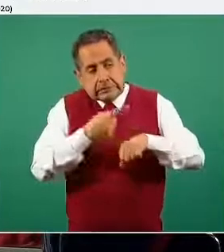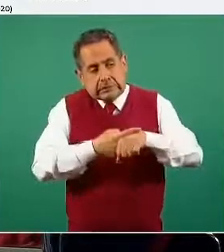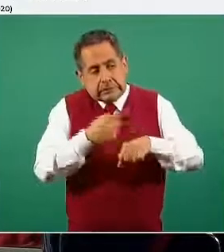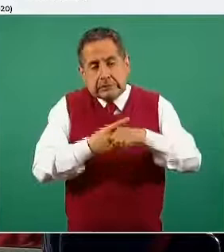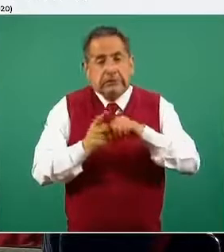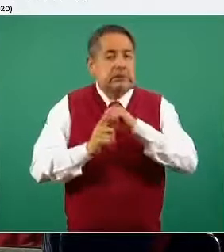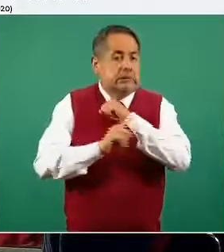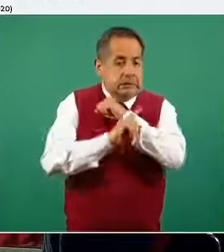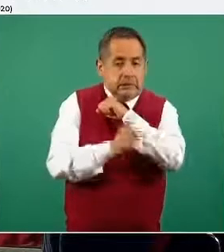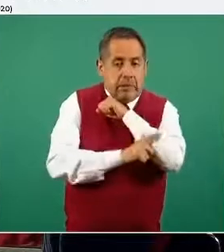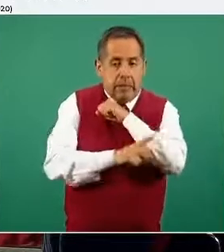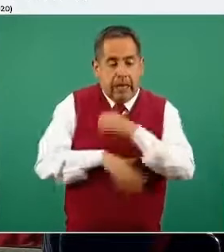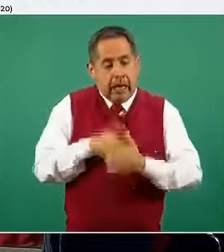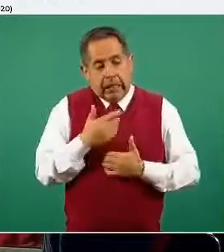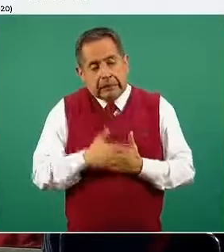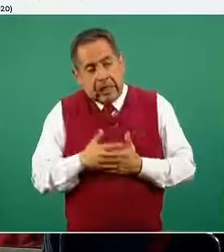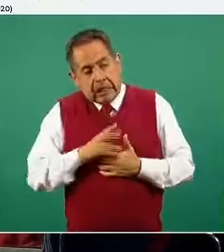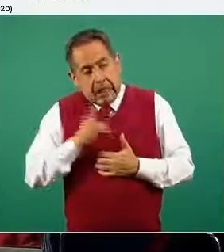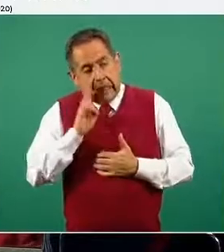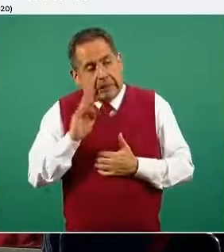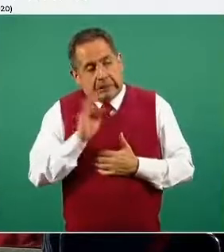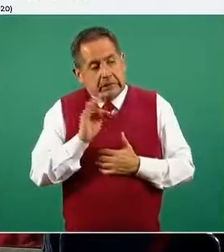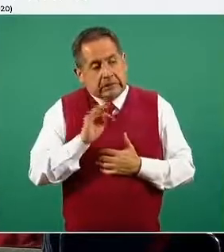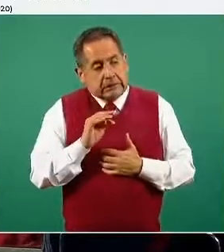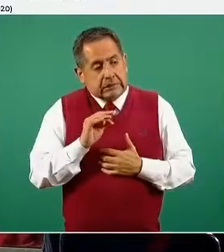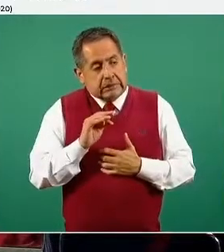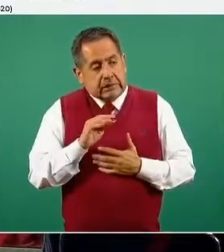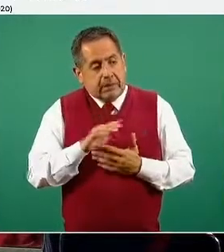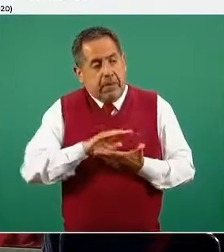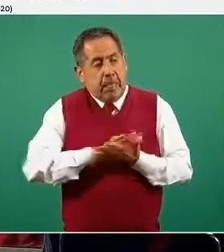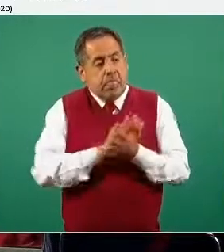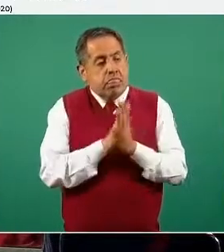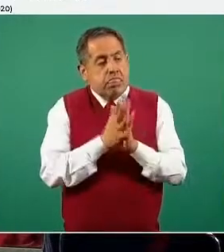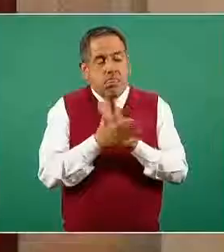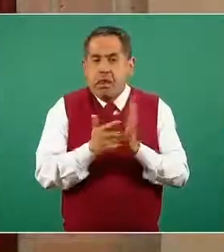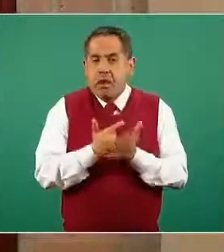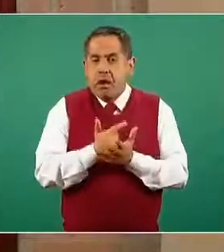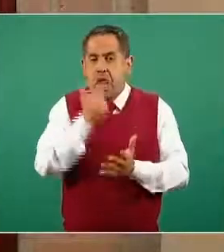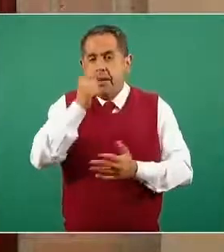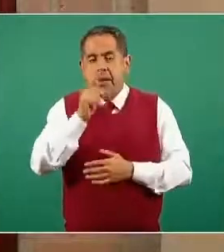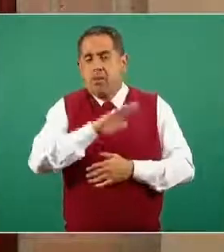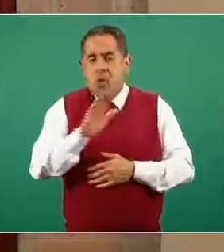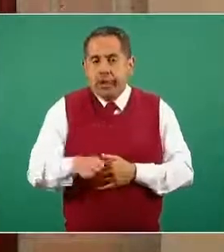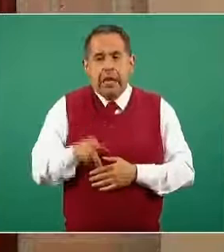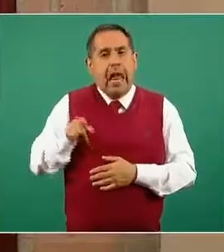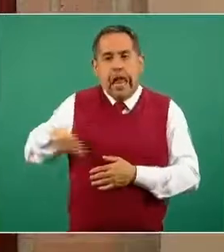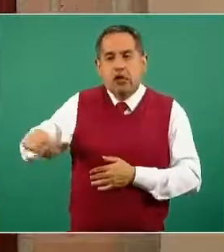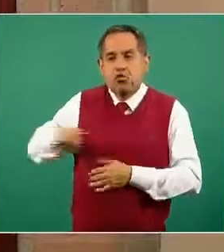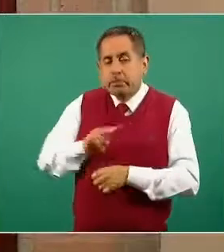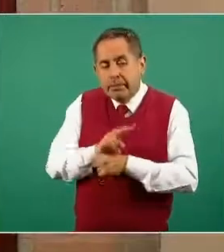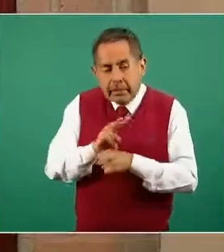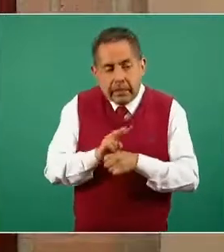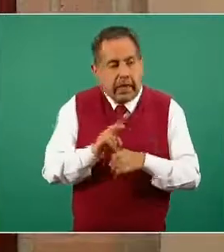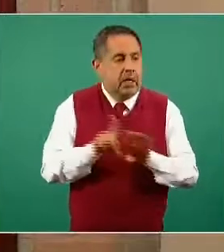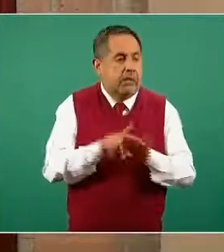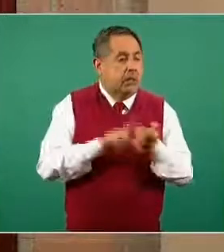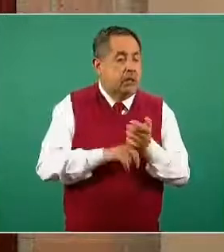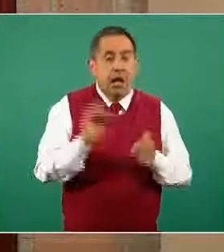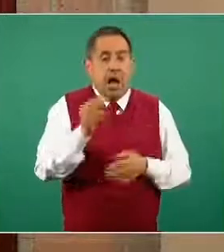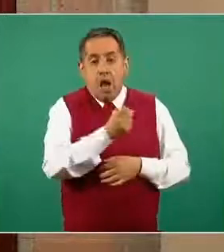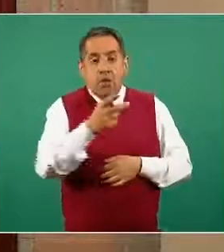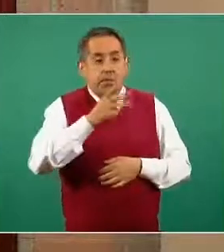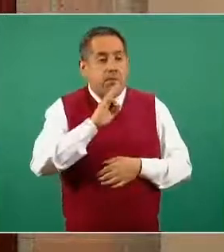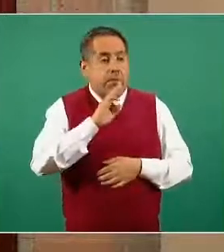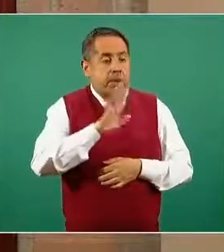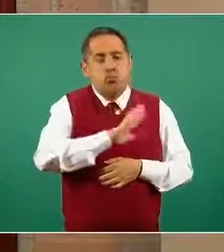embarazada y que le pueden producir complicaciones y también, de manera complementaria, el sistema de muerte materna que